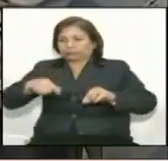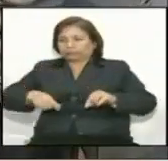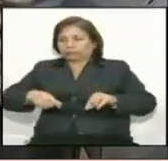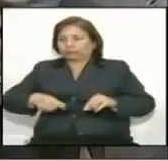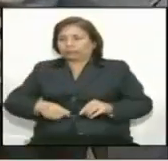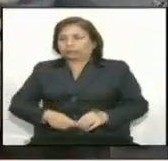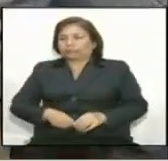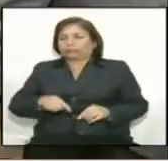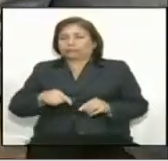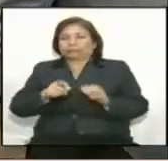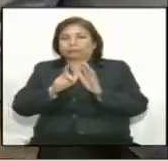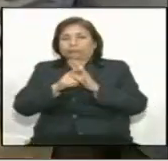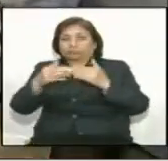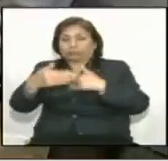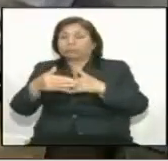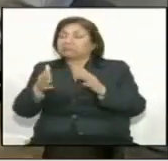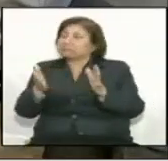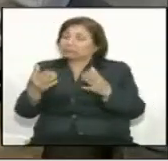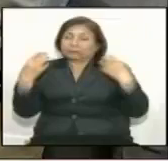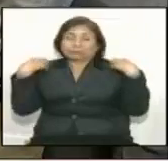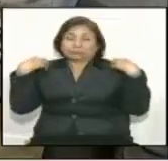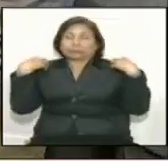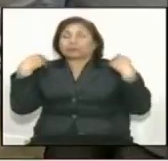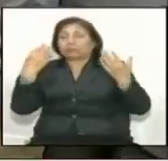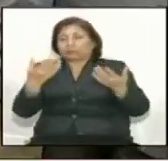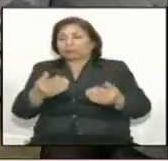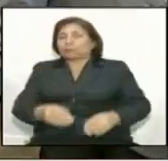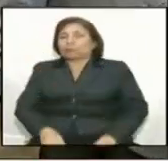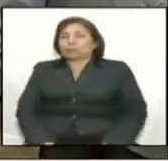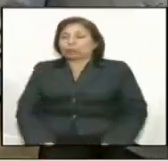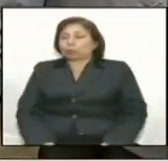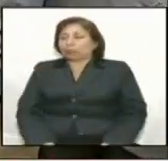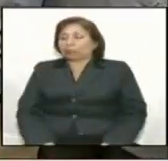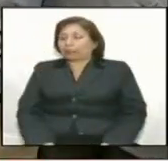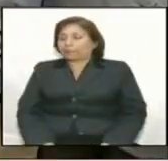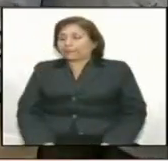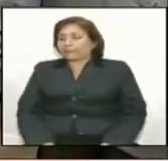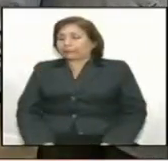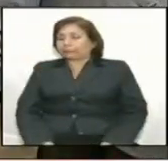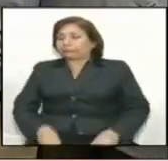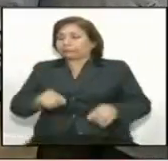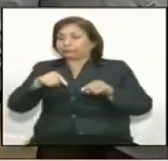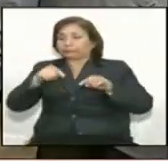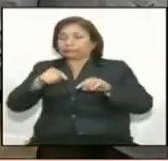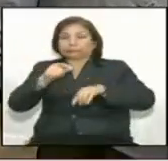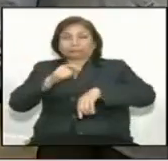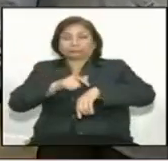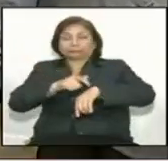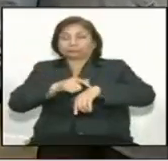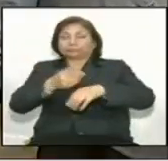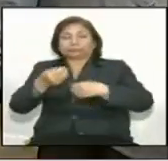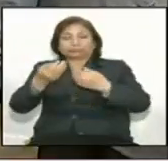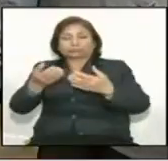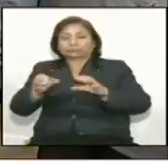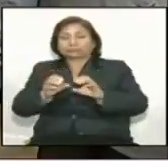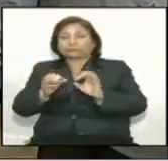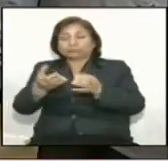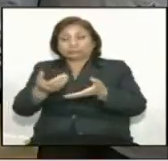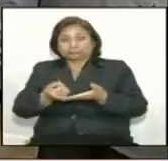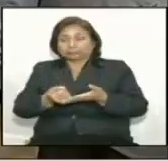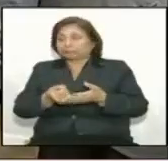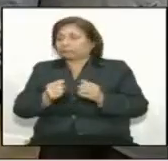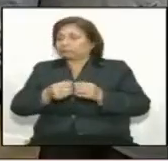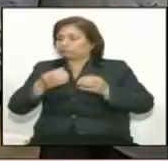celebró cuando se perdió la votación para que el jefe de policía pueda venir a rendir cuentas y justamente